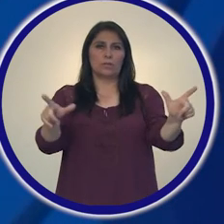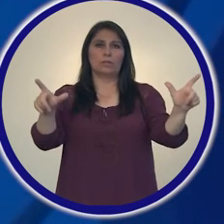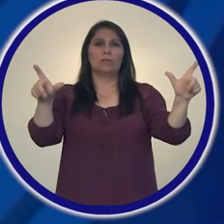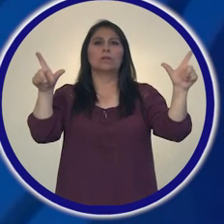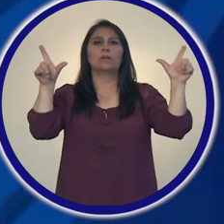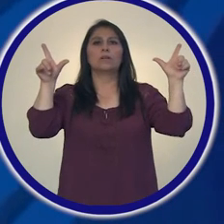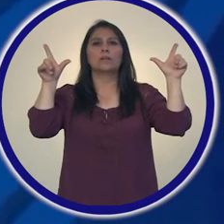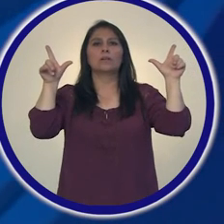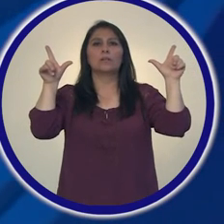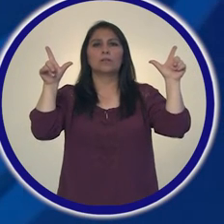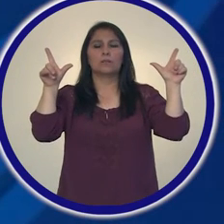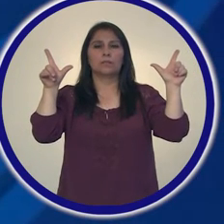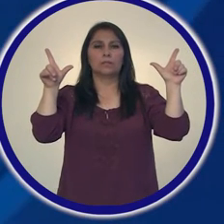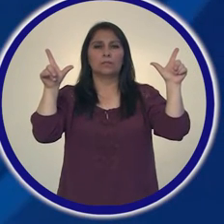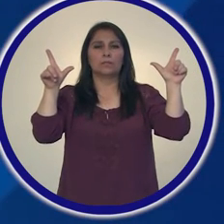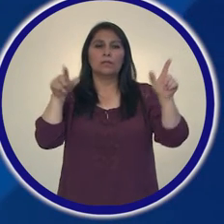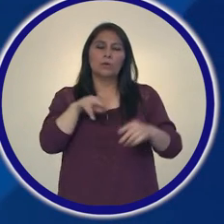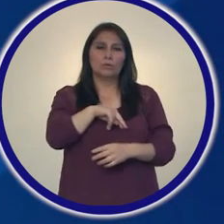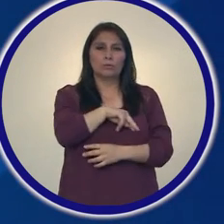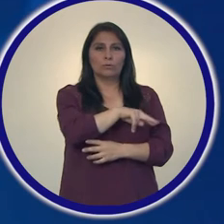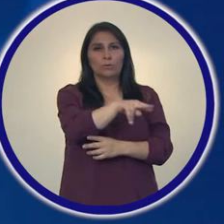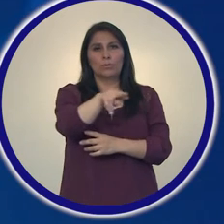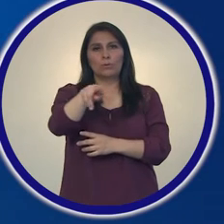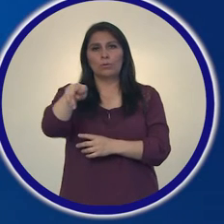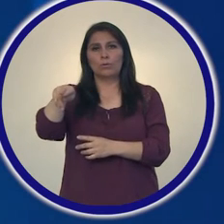libertad.